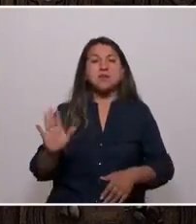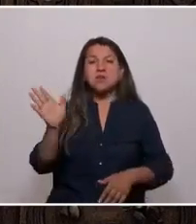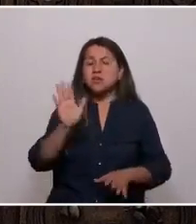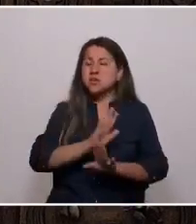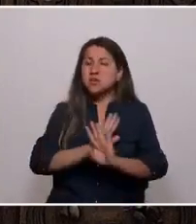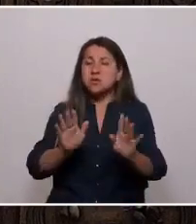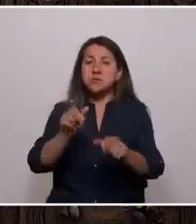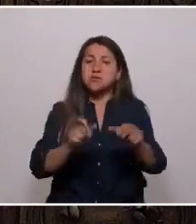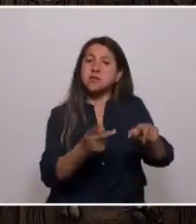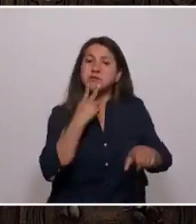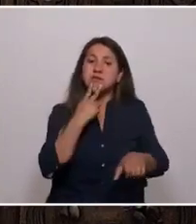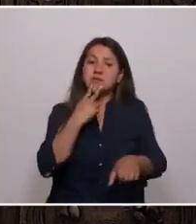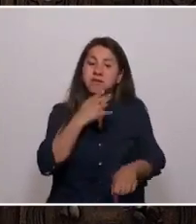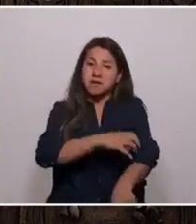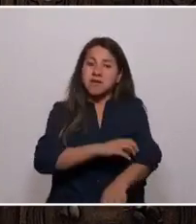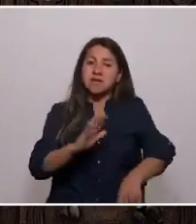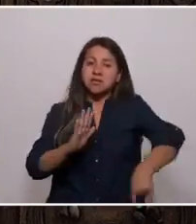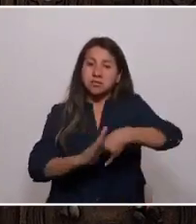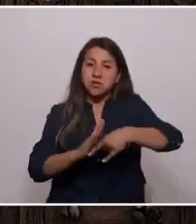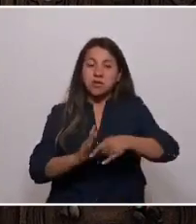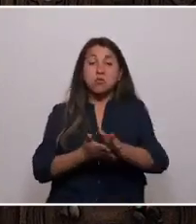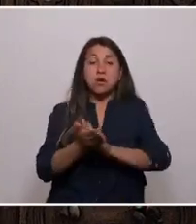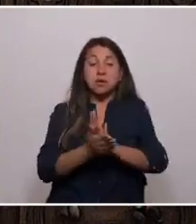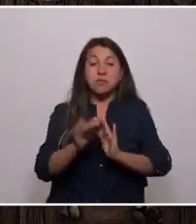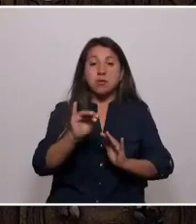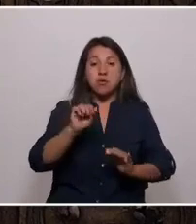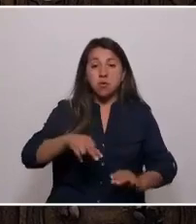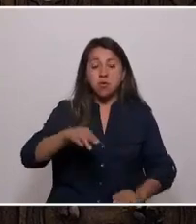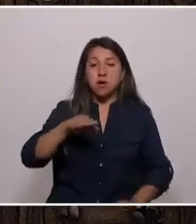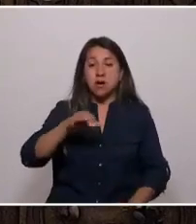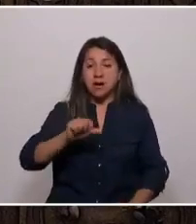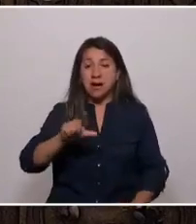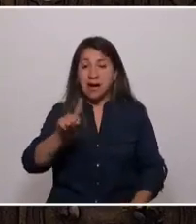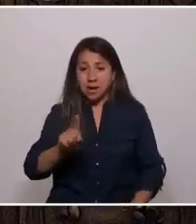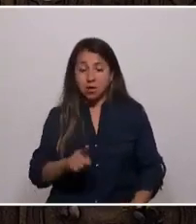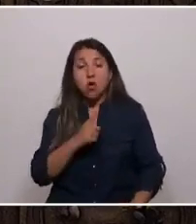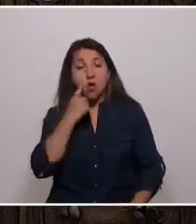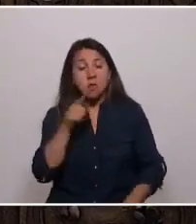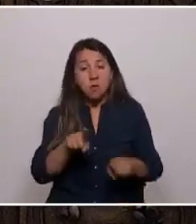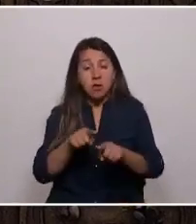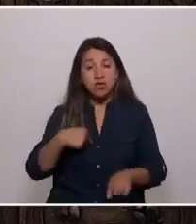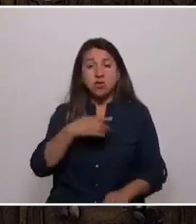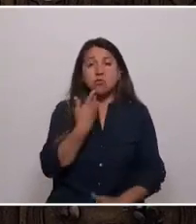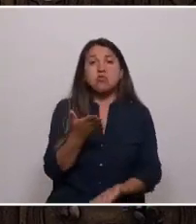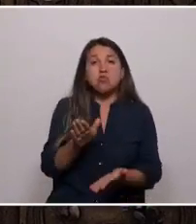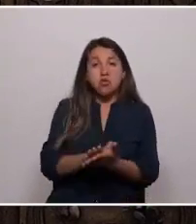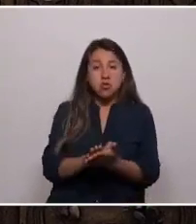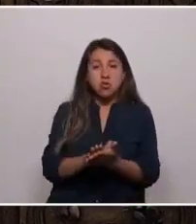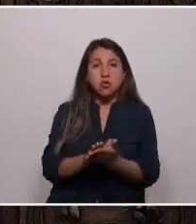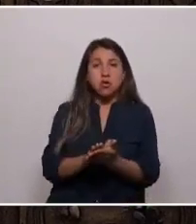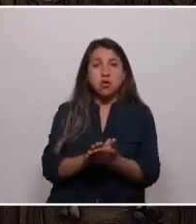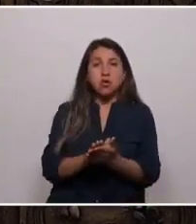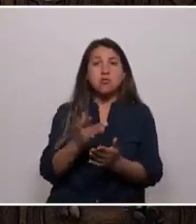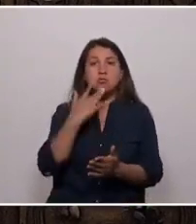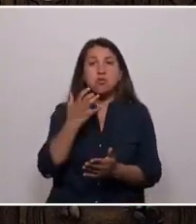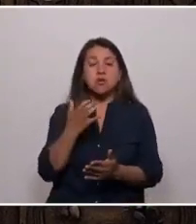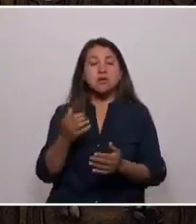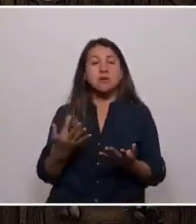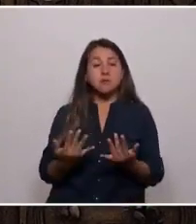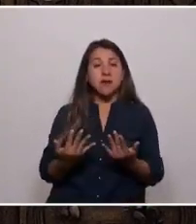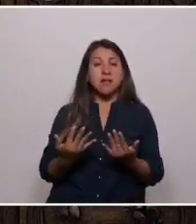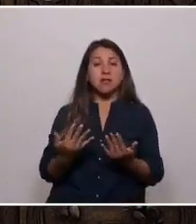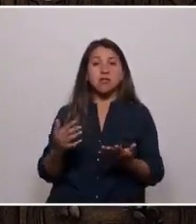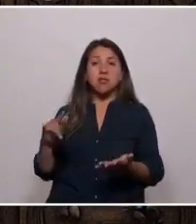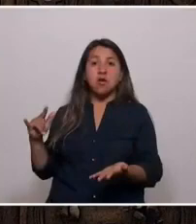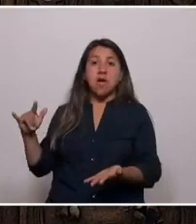como Juan Carlos España, chonchino como yo, que murió esperando por días un avión de rescate que lo